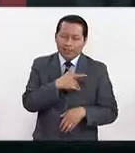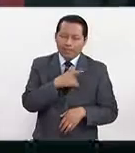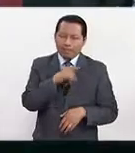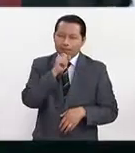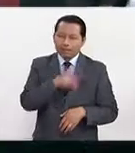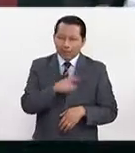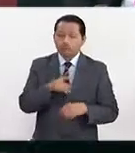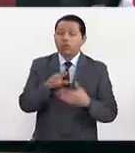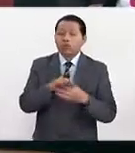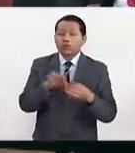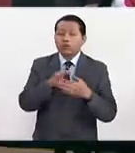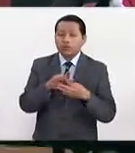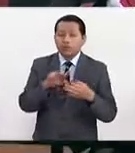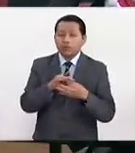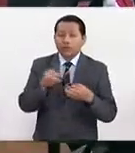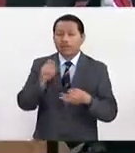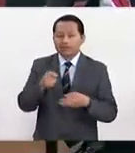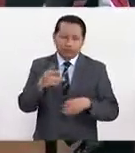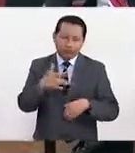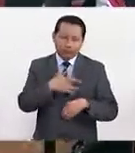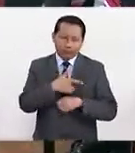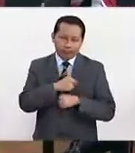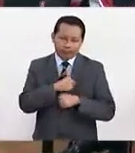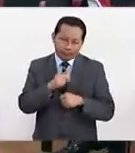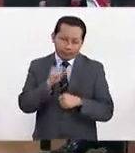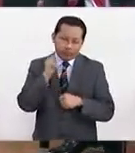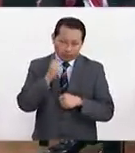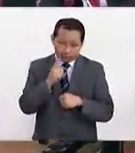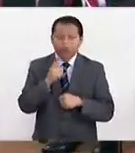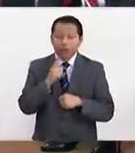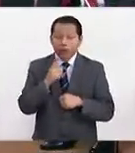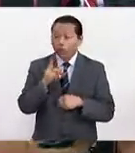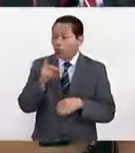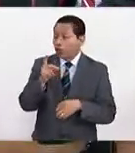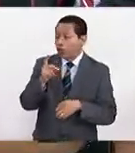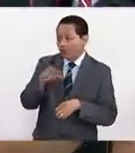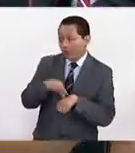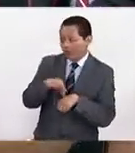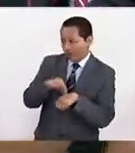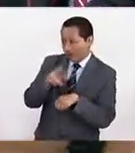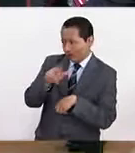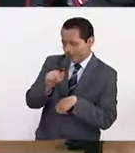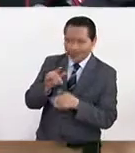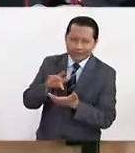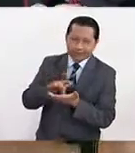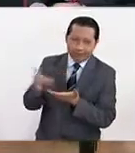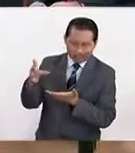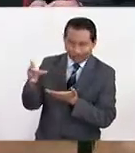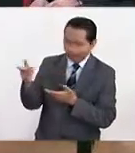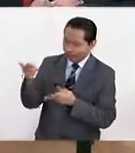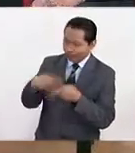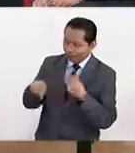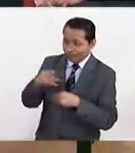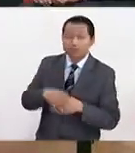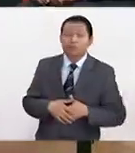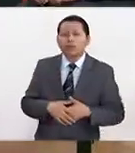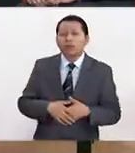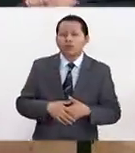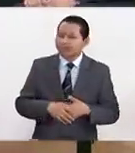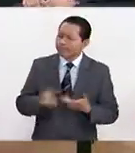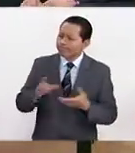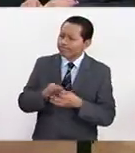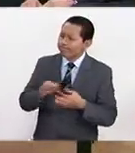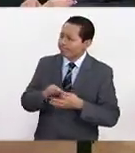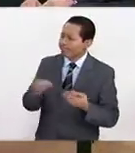del infarto al miocardio. Doctora, como siempre, muchas gracias por acompañarnos. Y para que nos digas cómo vamos en este